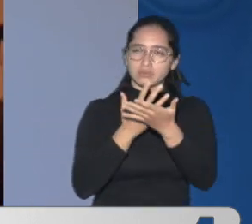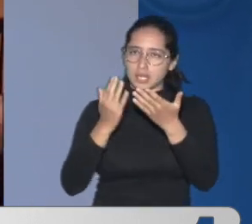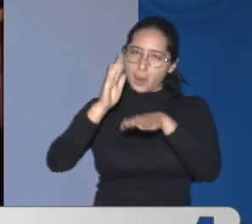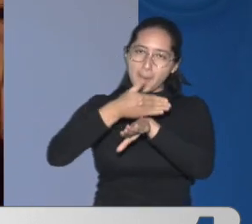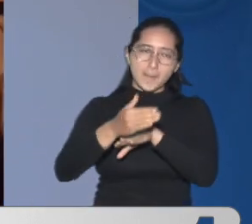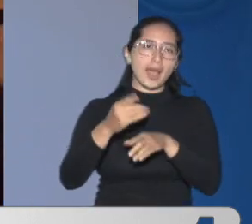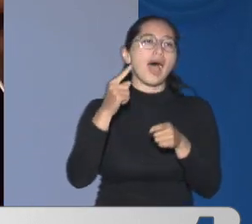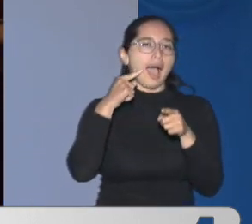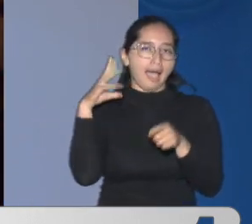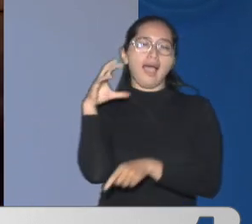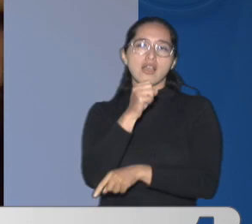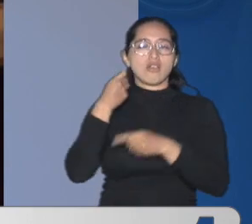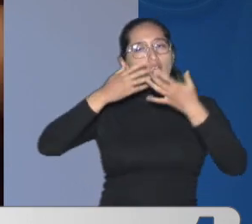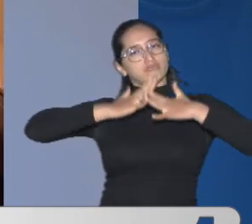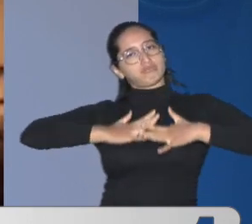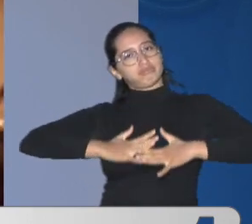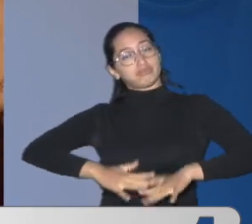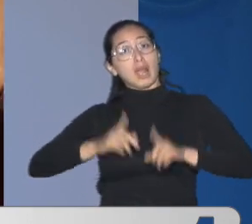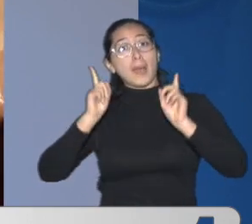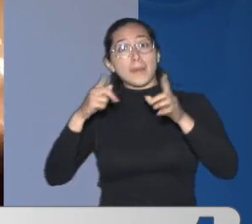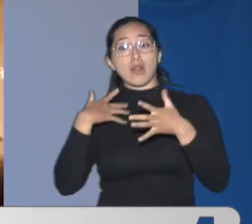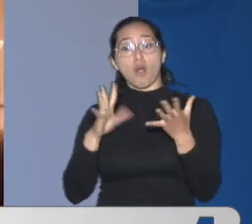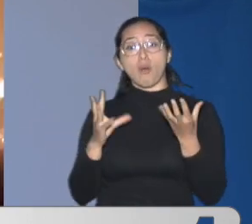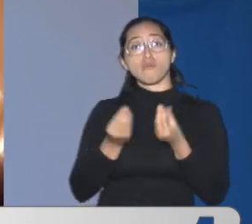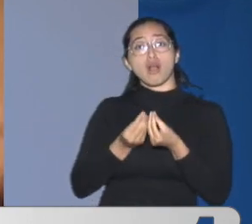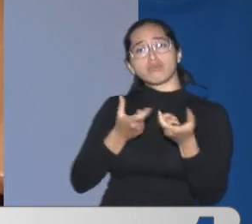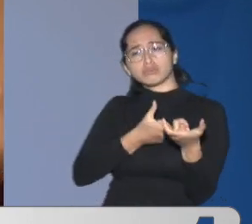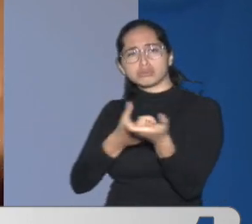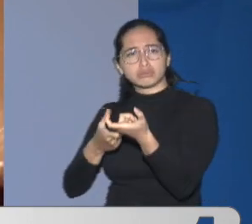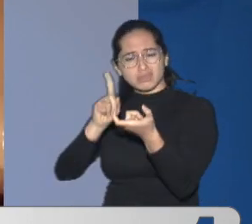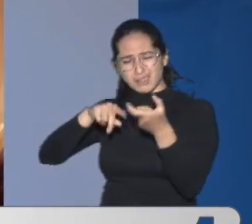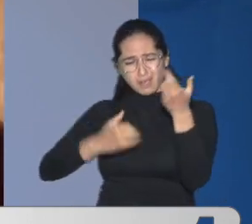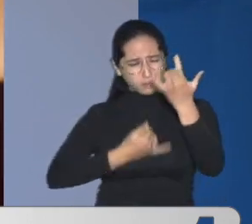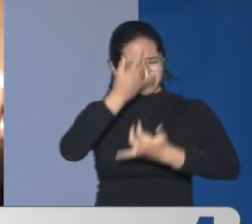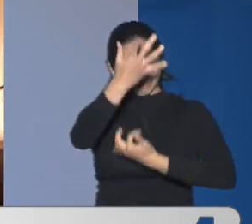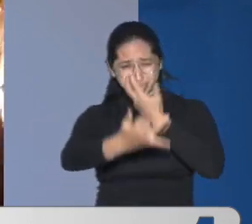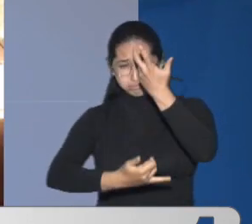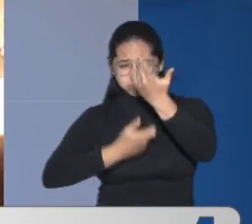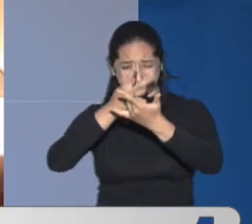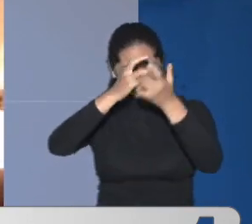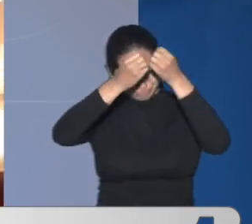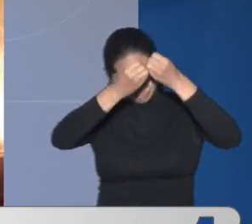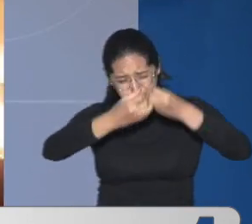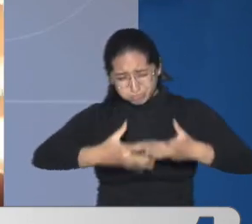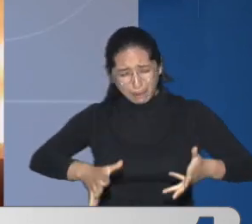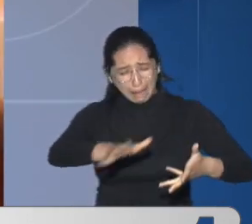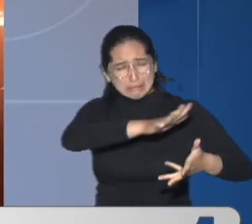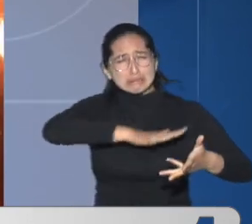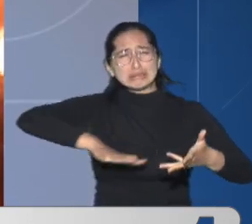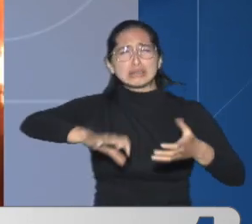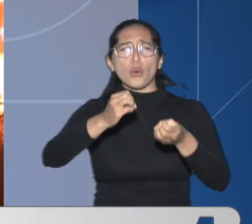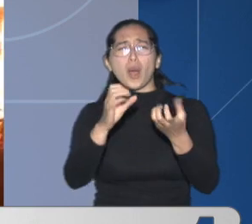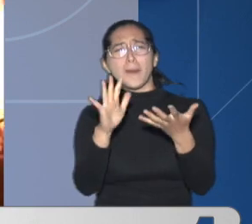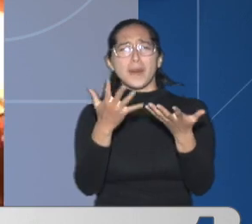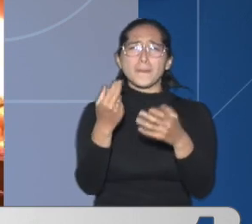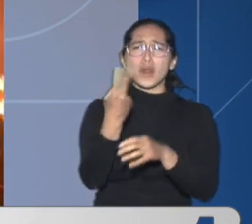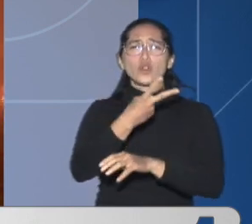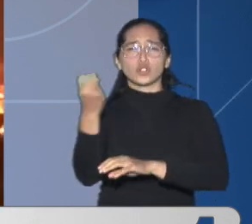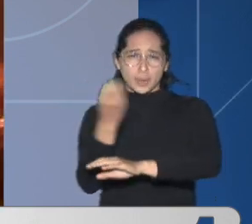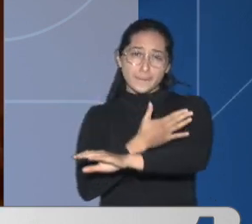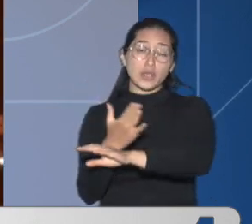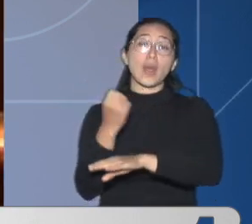cuerpo De bomberos Las pérdidas Serían mayores A los 200 millones De pesos Entre tanto Las familias